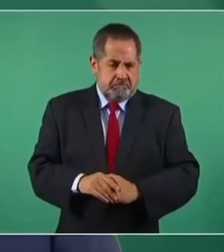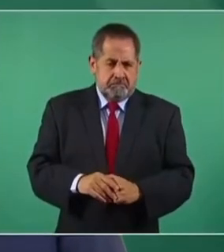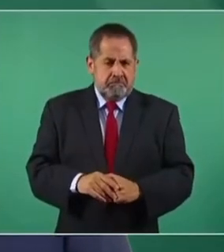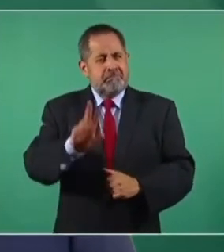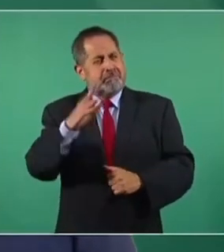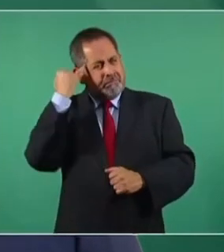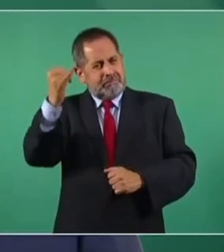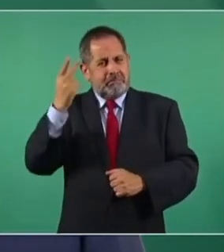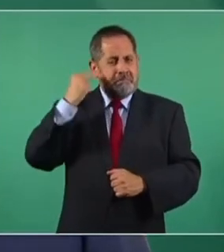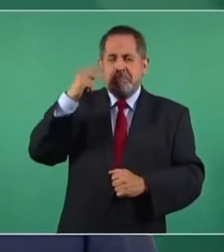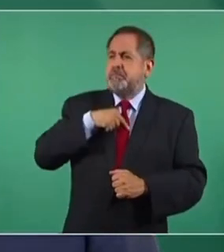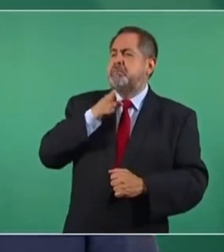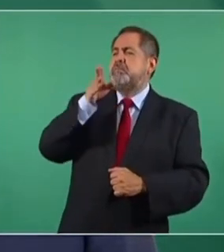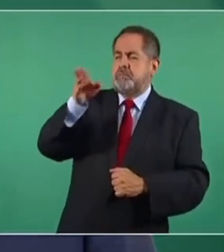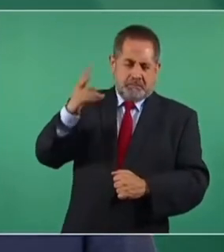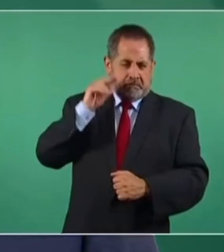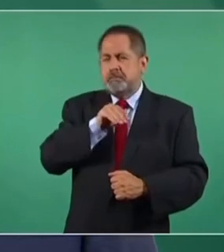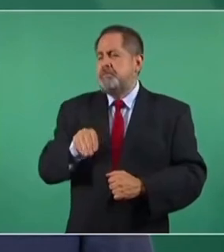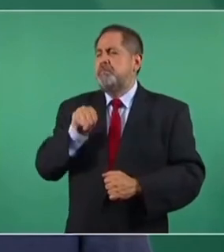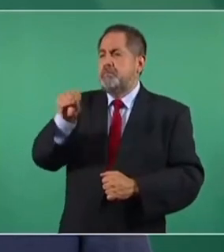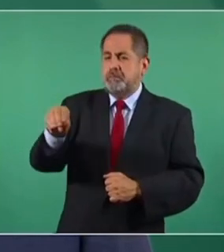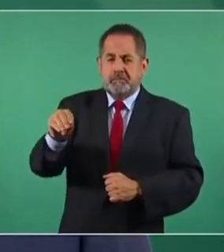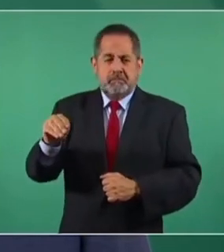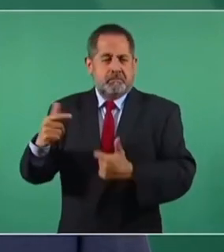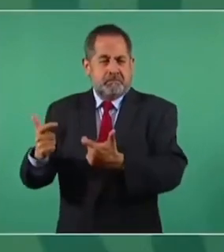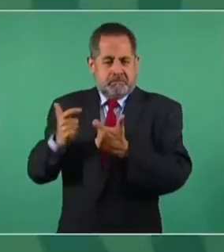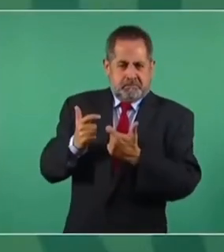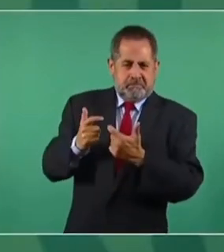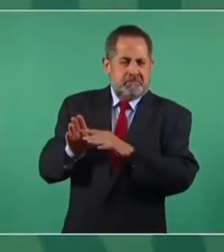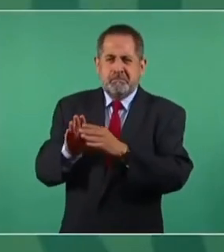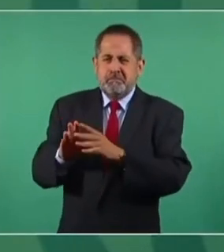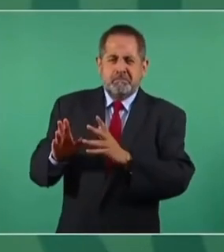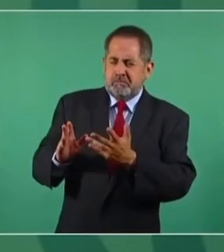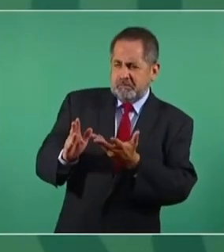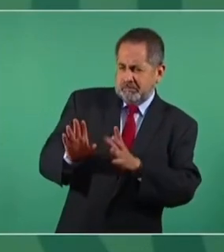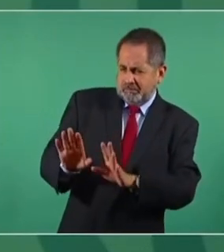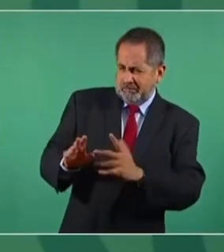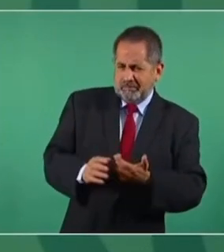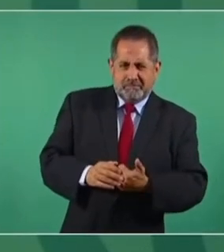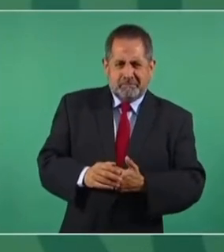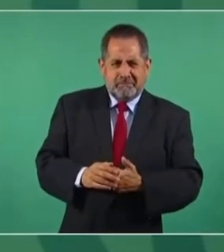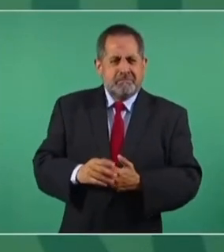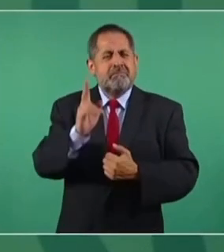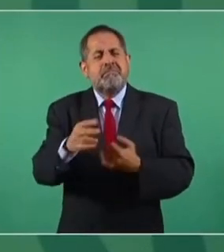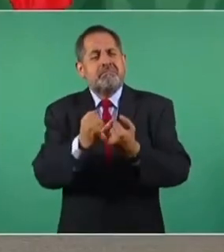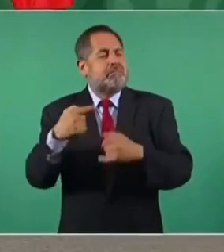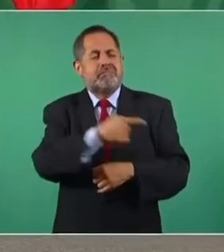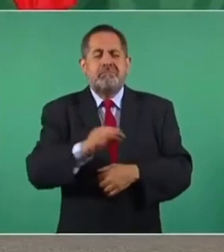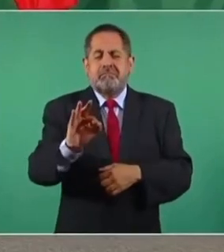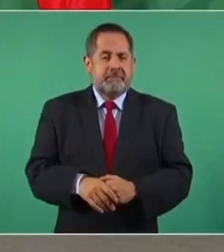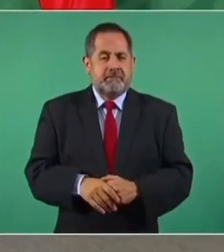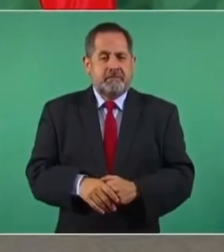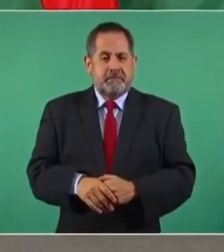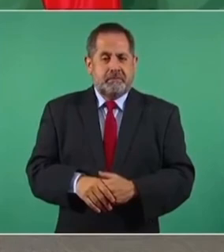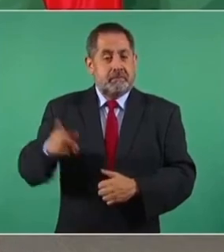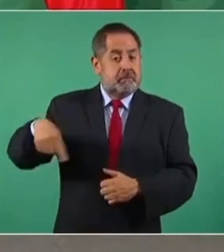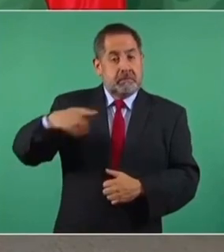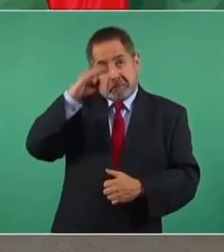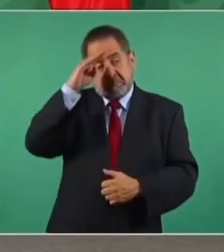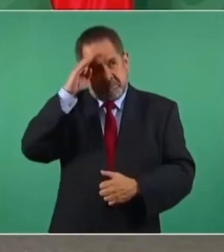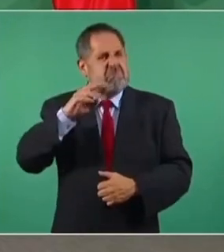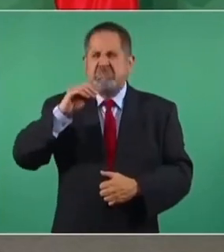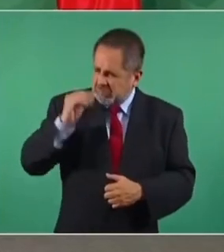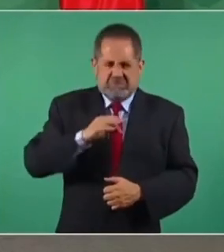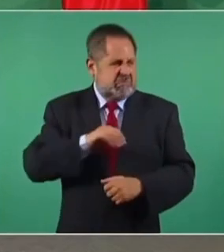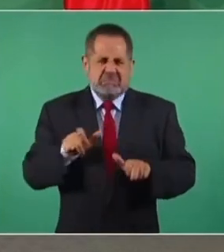voy a una gira y me detienen, como frena, pensando que con eso